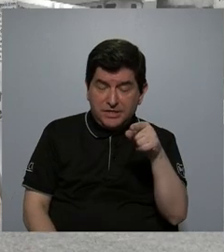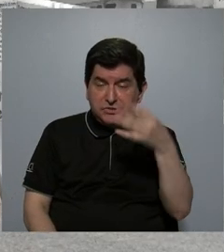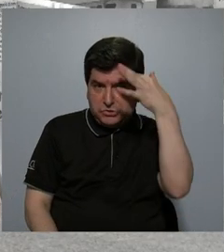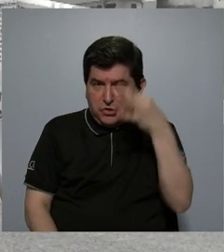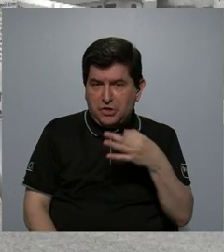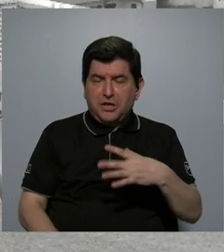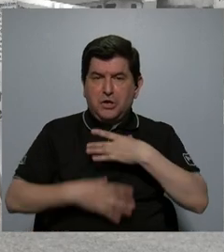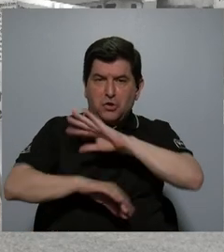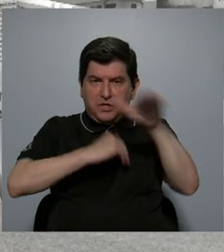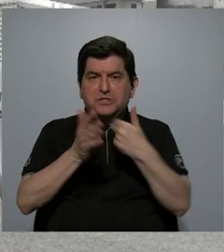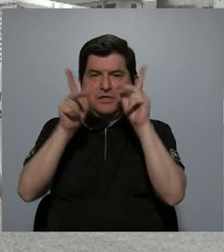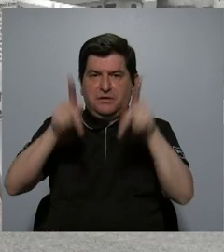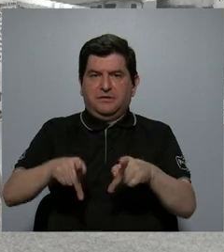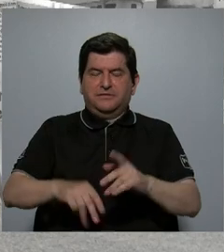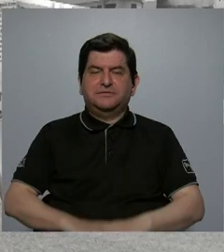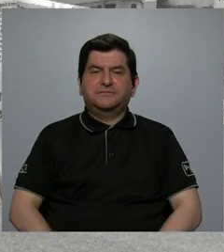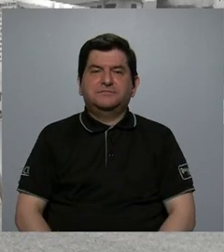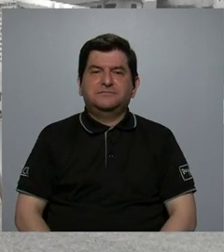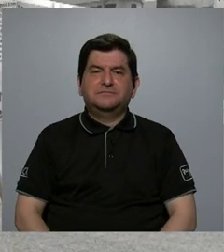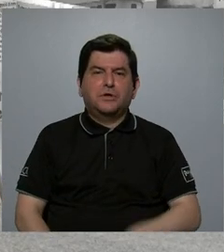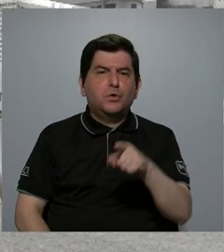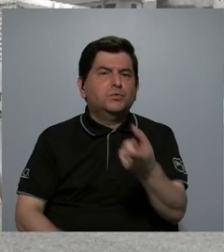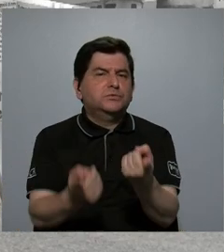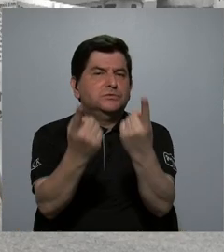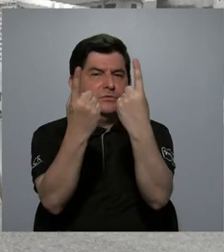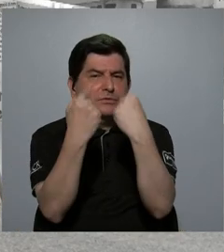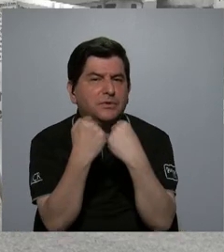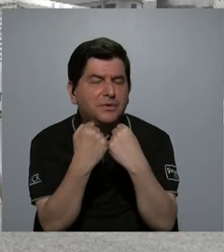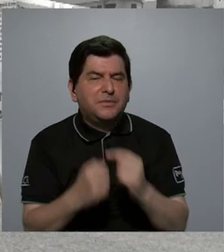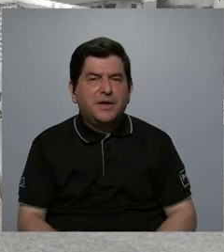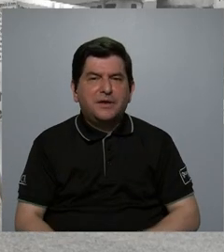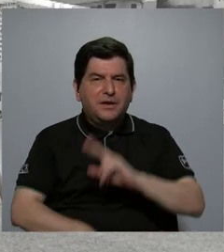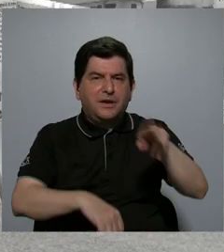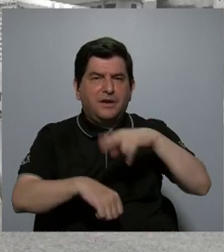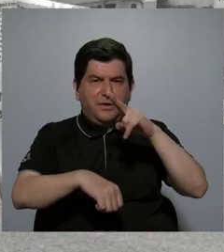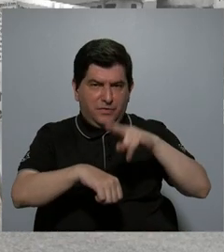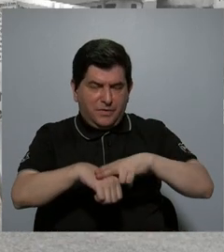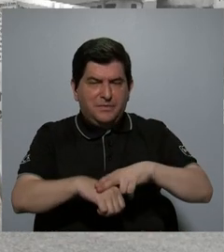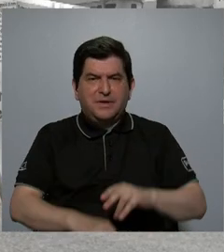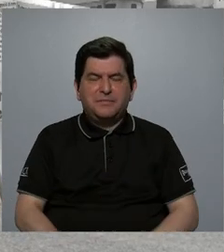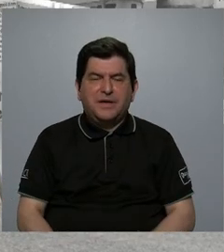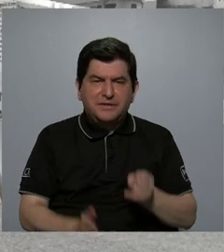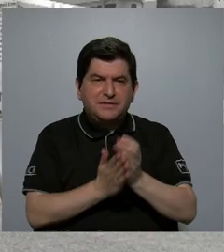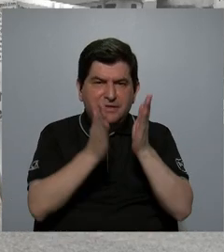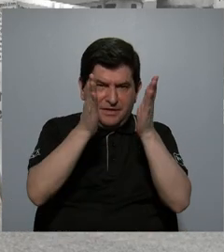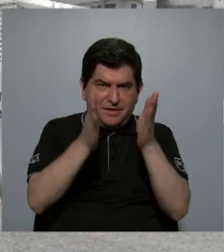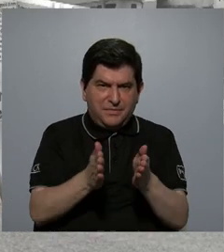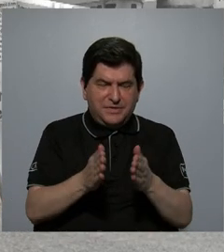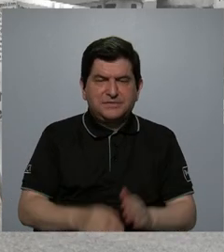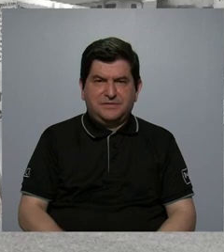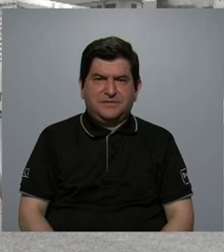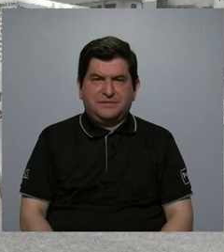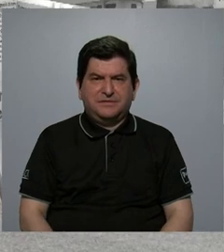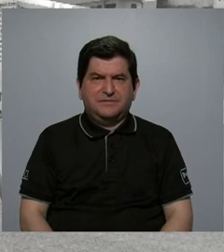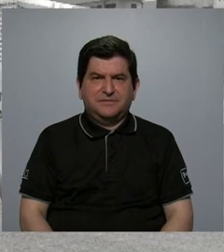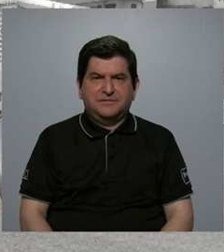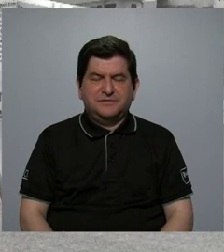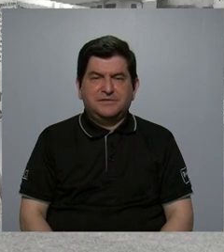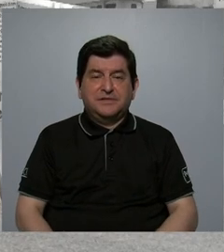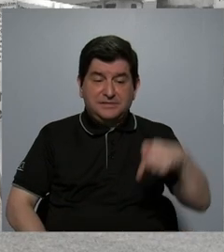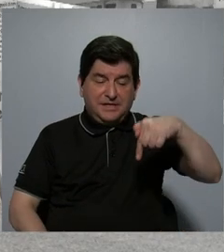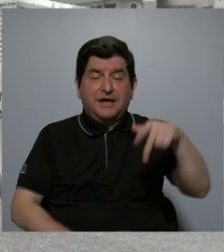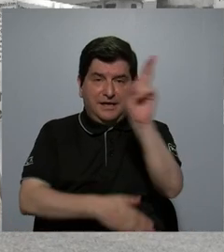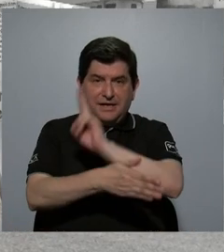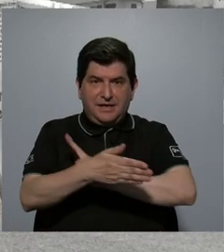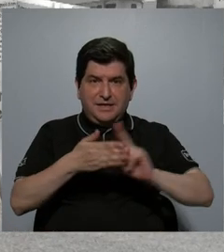a todos. Usted viene, generalmente, muchos investigadores vienen al campus